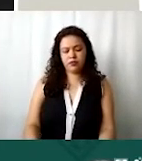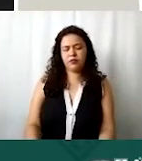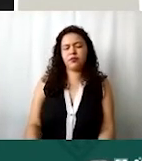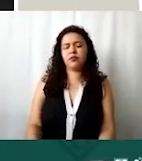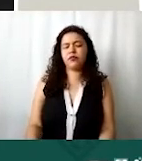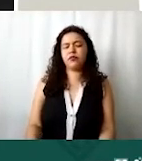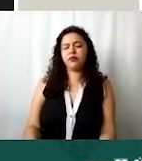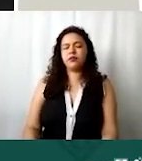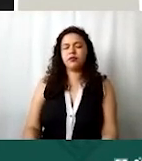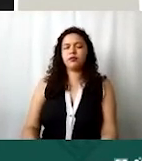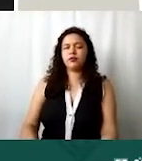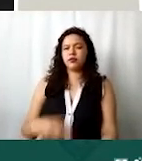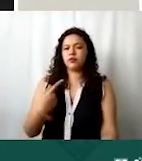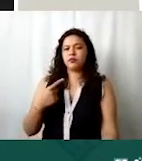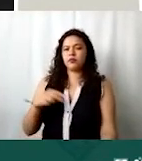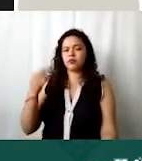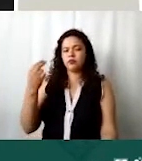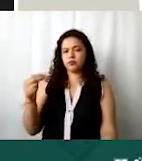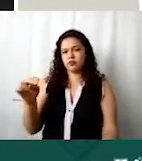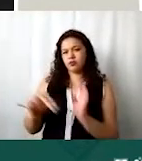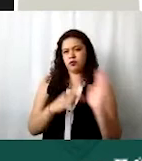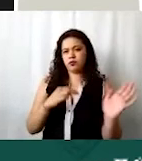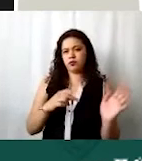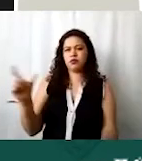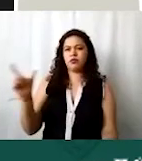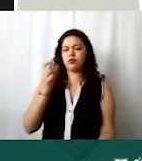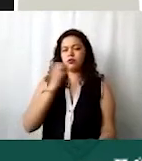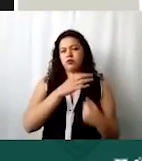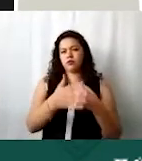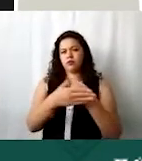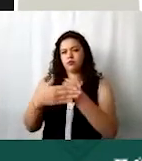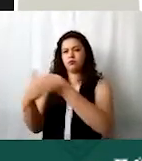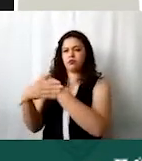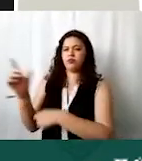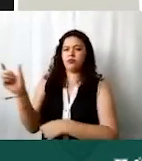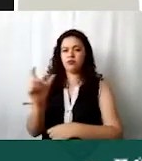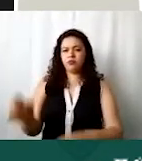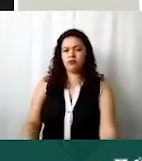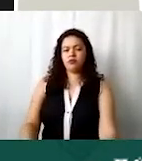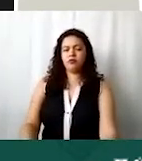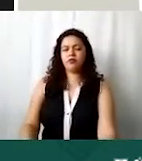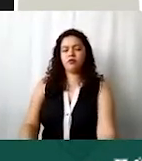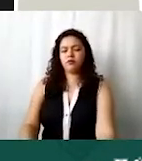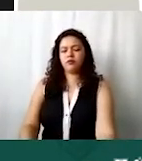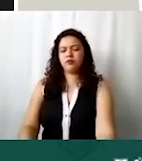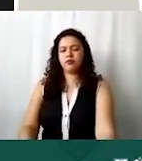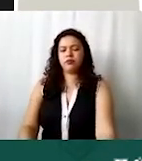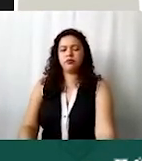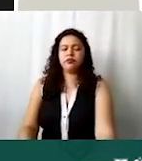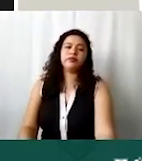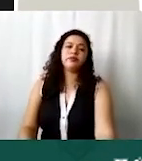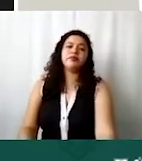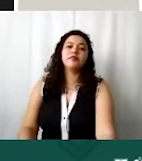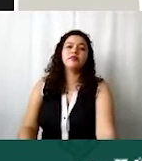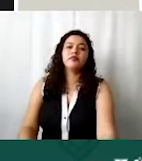nombre de quien firma y de cuando se expide la convocatoria esto les comento es solo